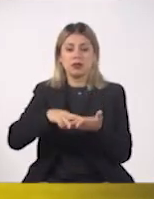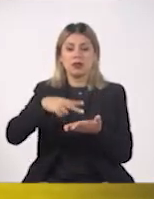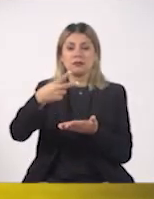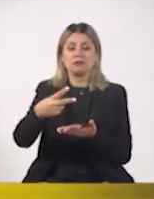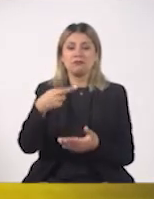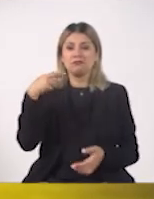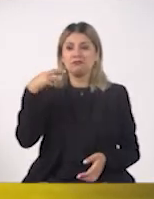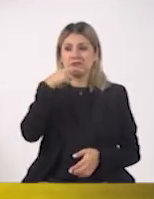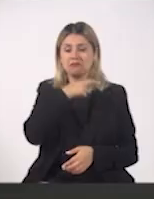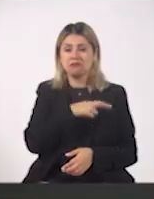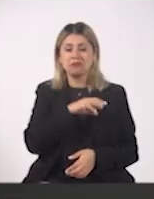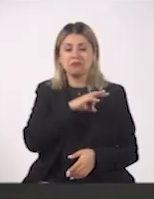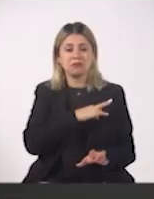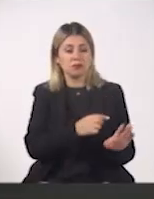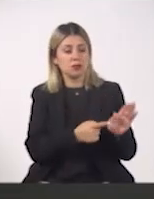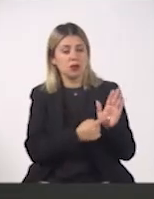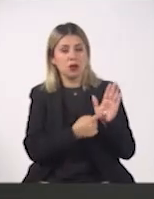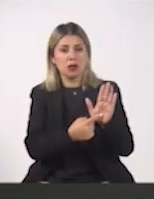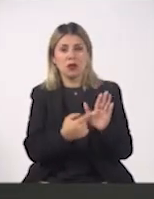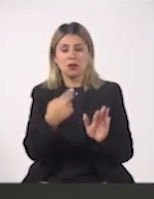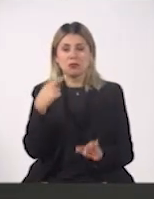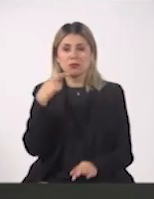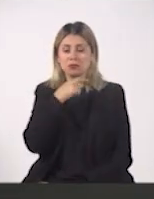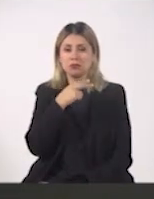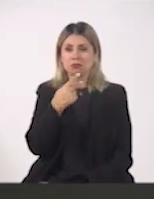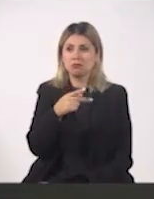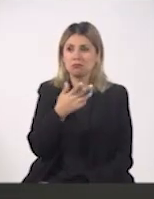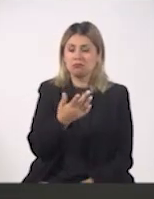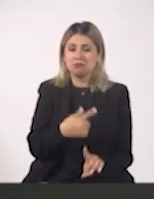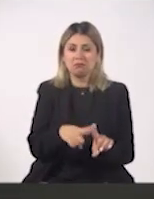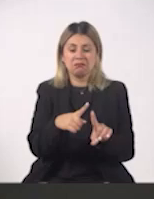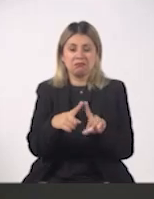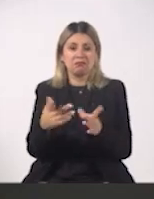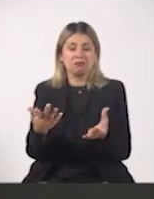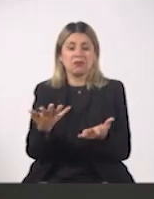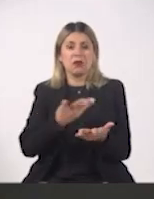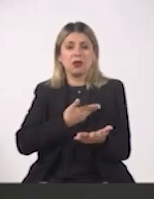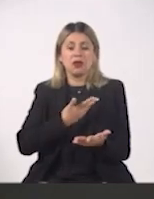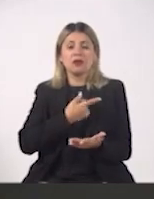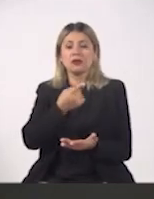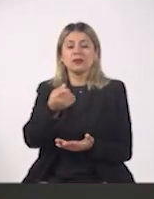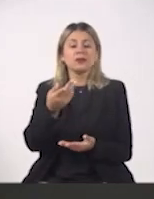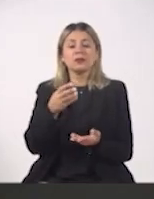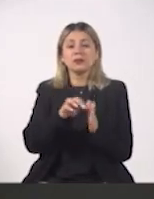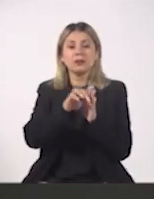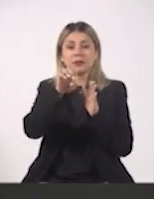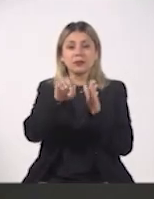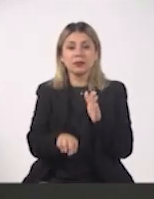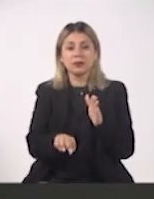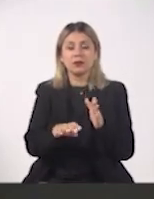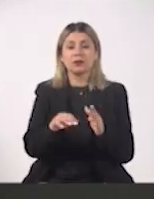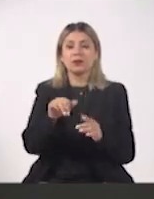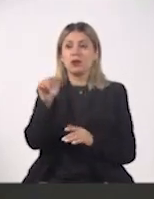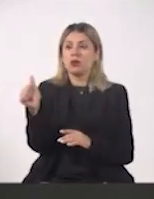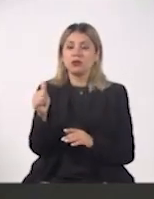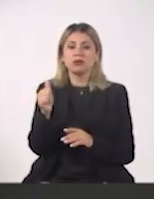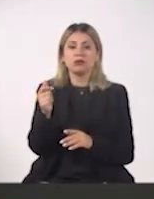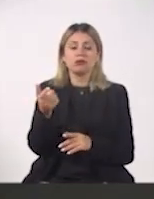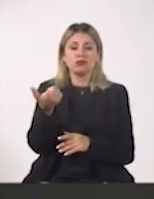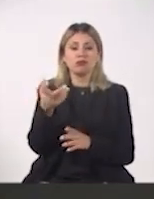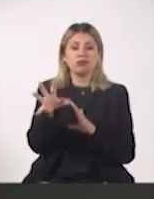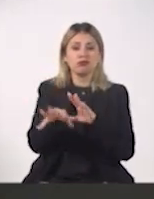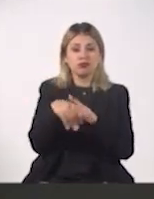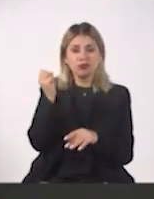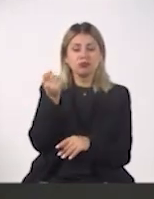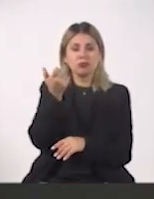segundos y se reflejan realmente en segundos entre tus transacciones. Si tienes una cuenta, por ejemplo, con una casa de bolsa y quieres hacer un